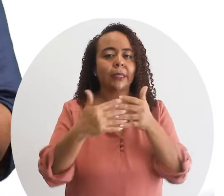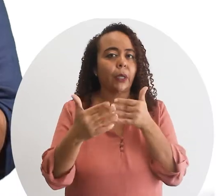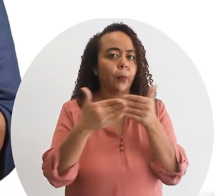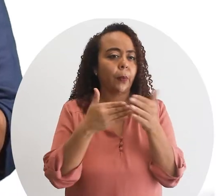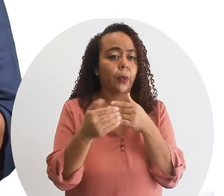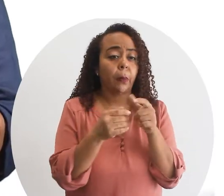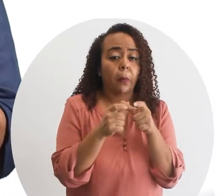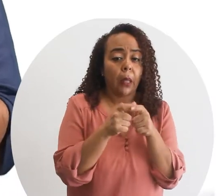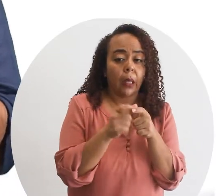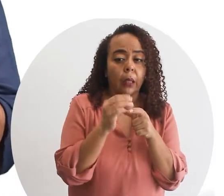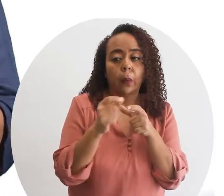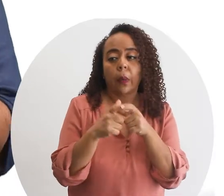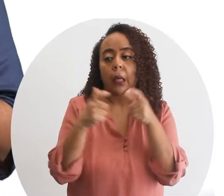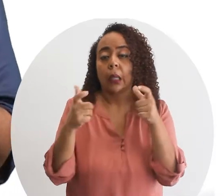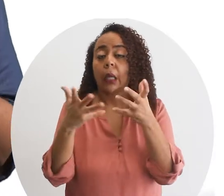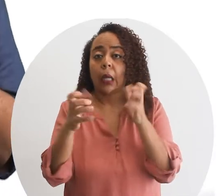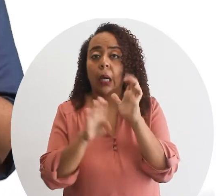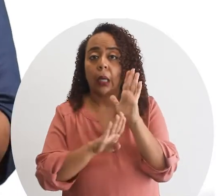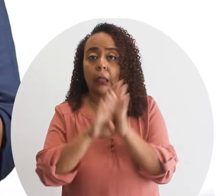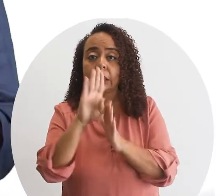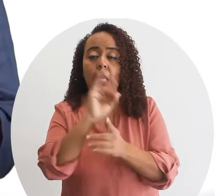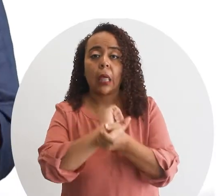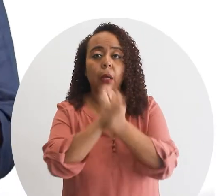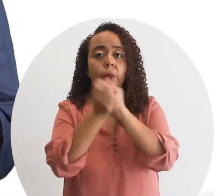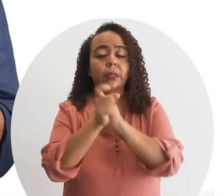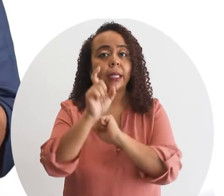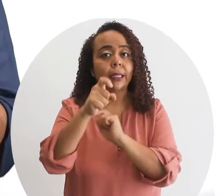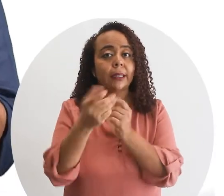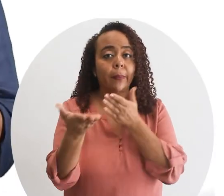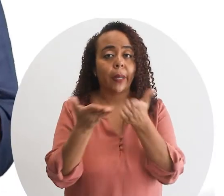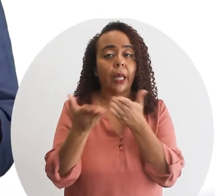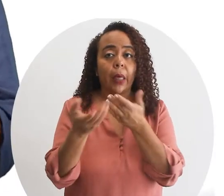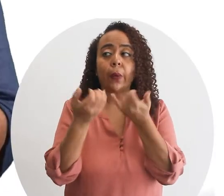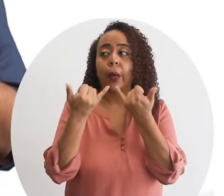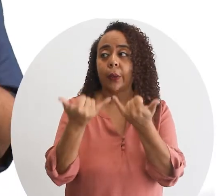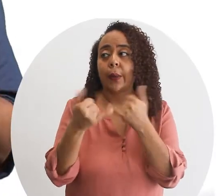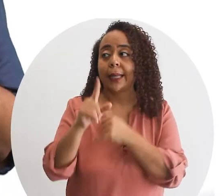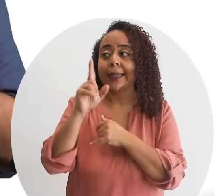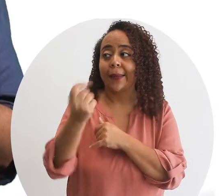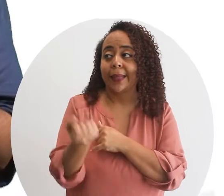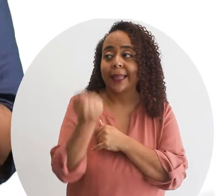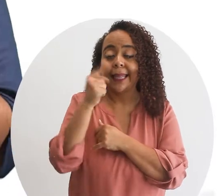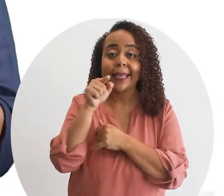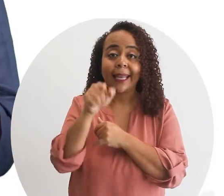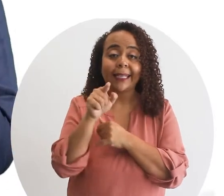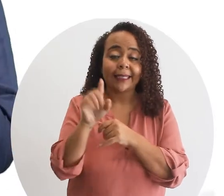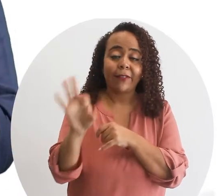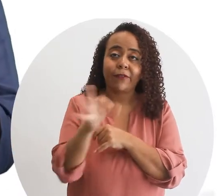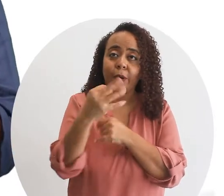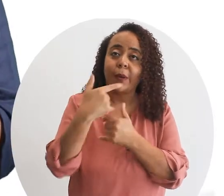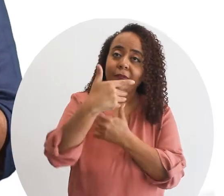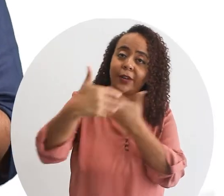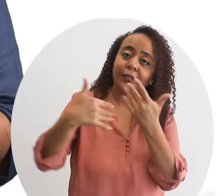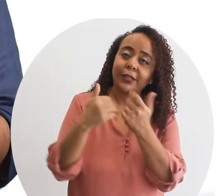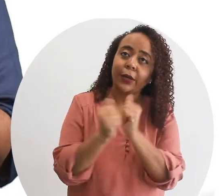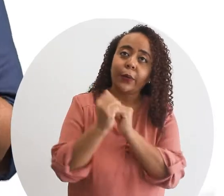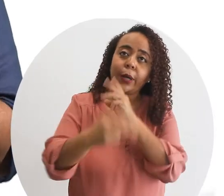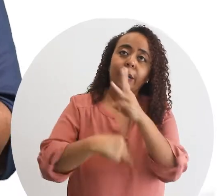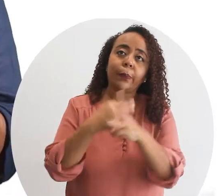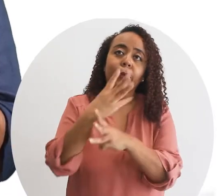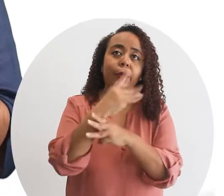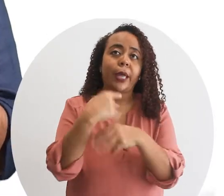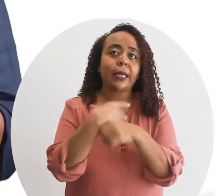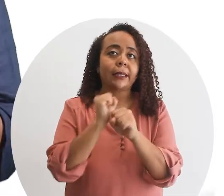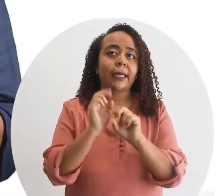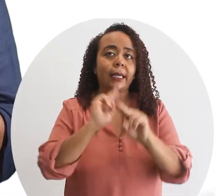por más pequeña que sea pero que quiera crecer y adecuarse a las necesidades del mercado actual debe entender esta forma de relacionarse con el mundo y